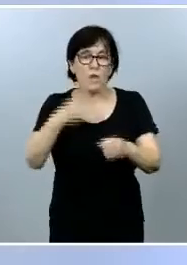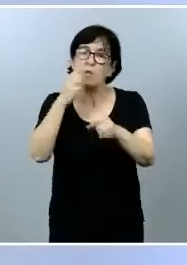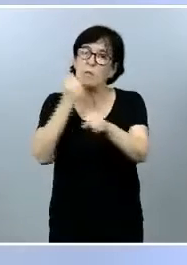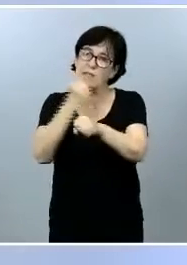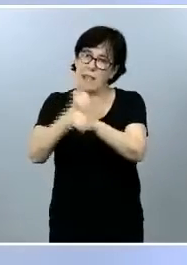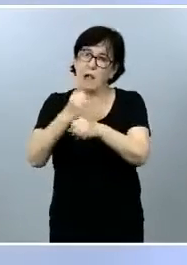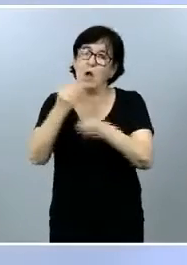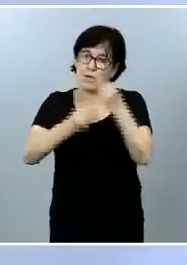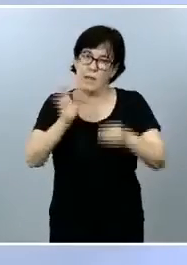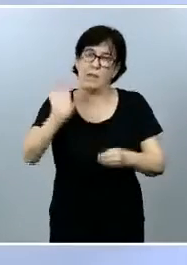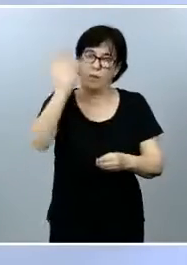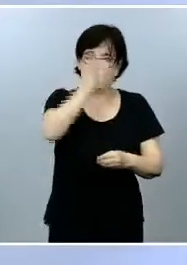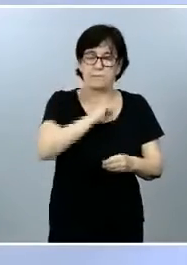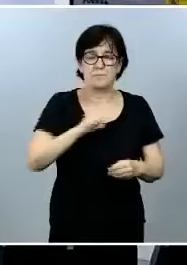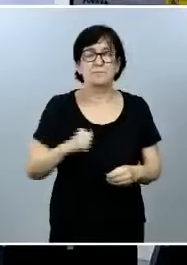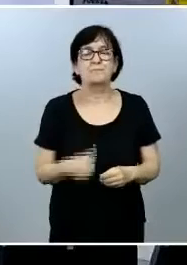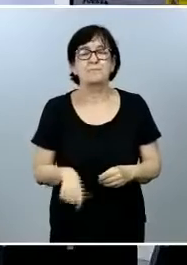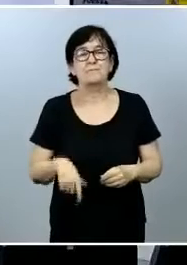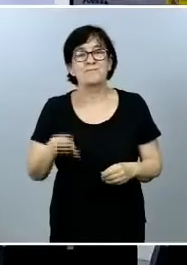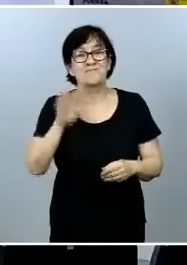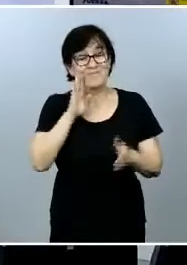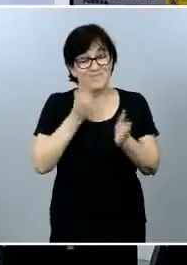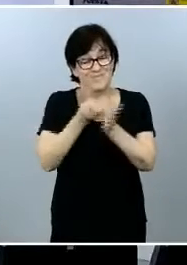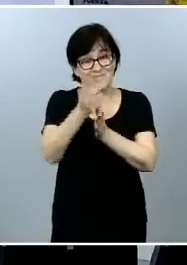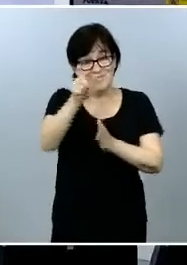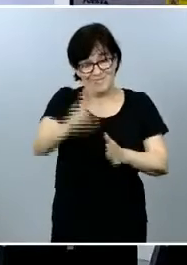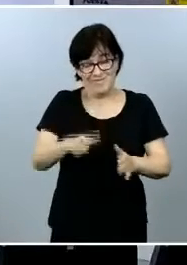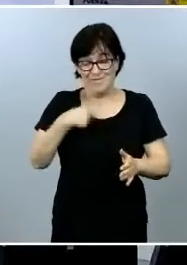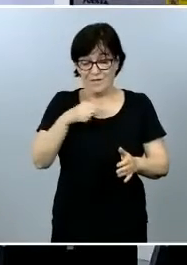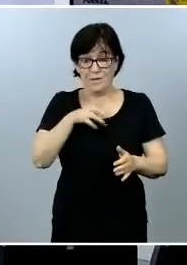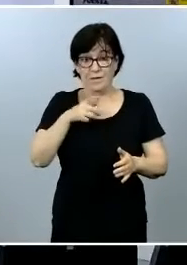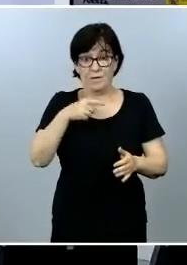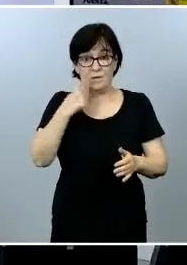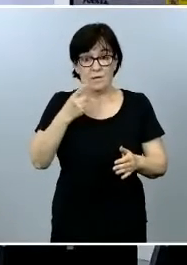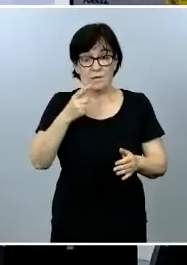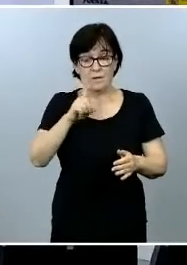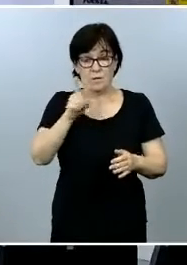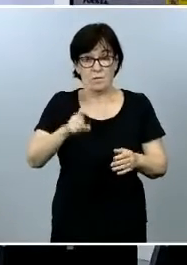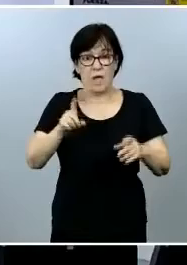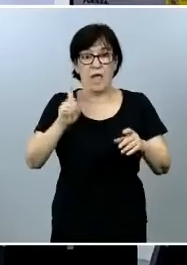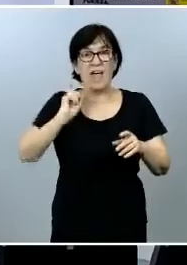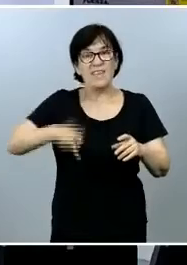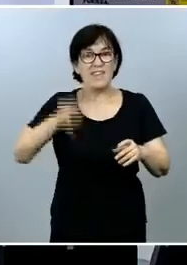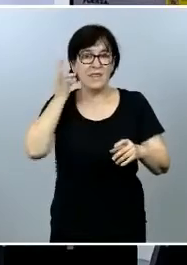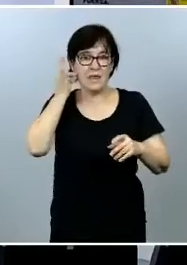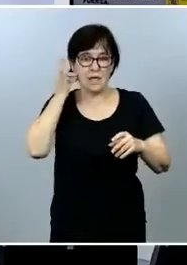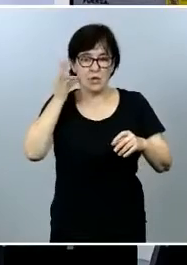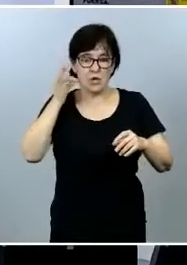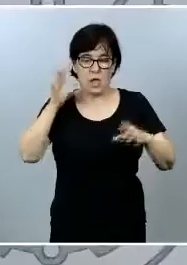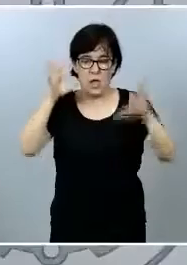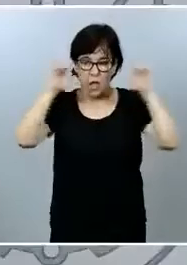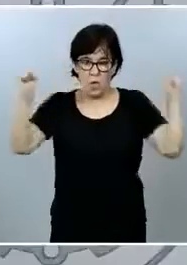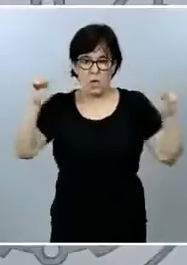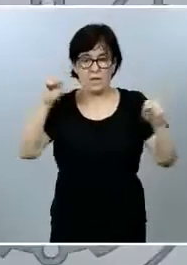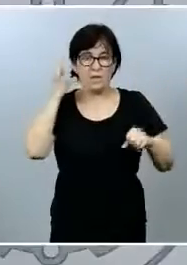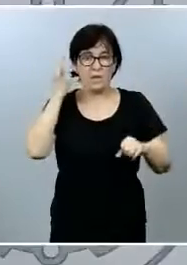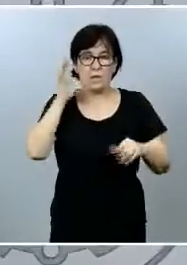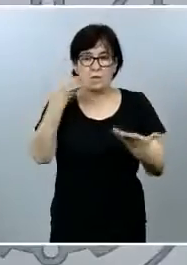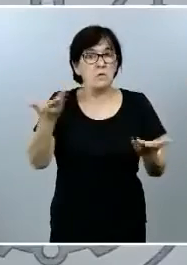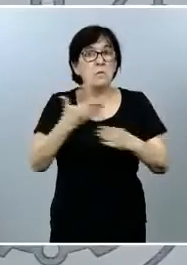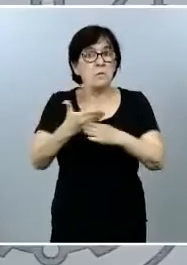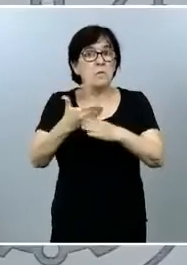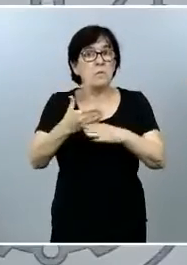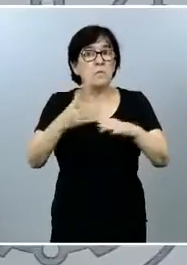Sí, en relación con las últimas preguntas a decirle Mike la directora de la Guardia Civil al igual que el resto de directores de la Guardia Civil